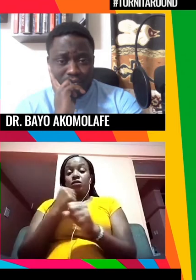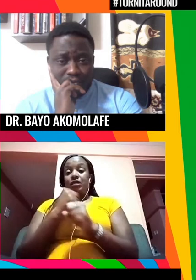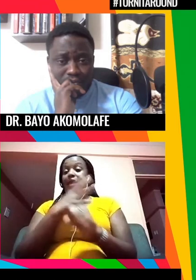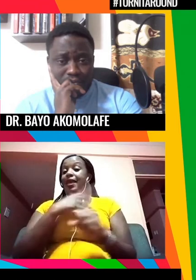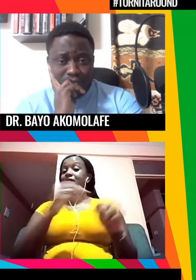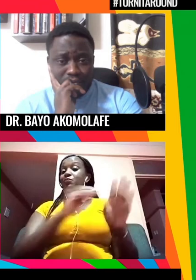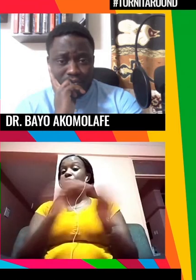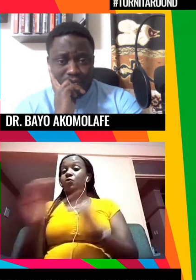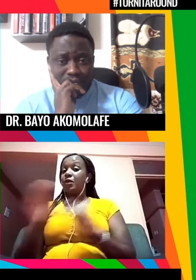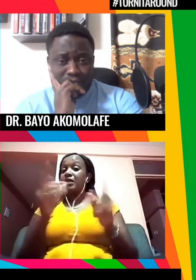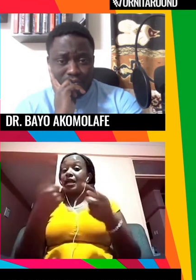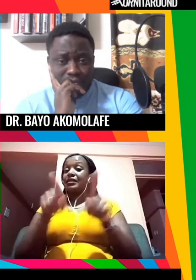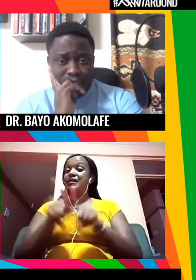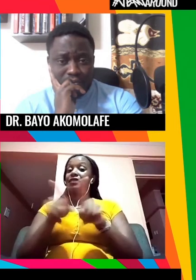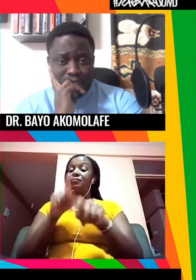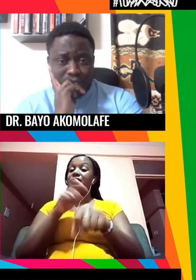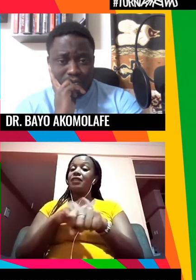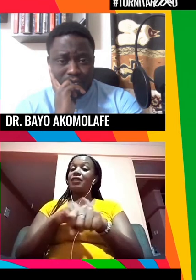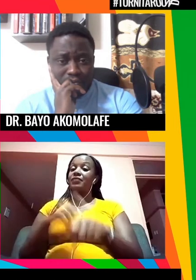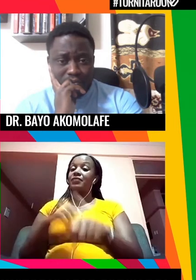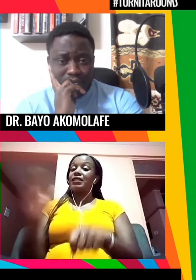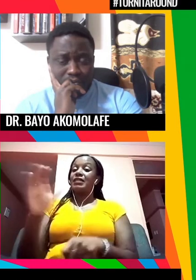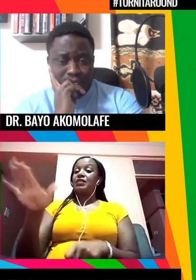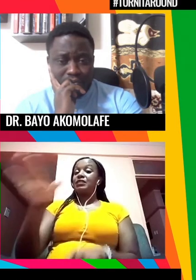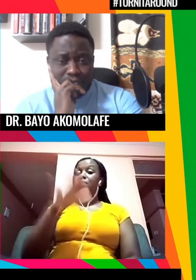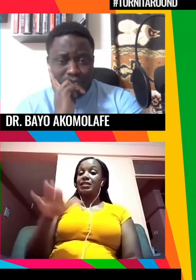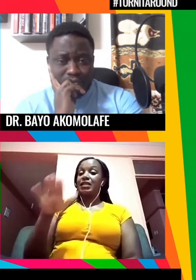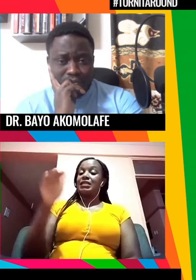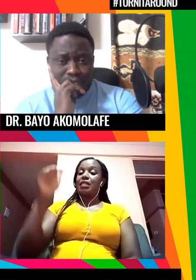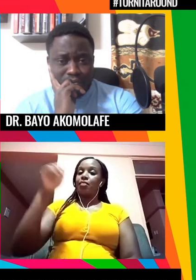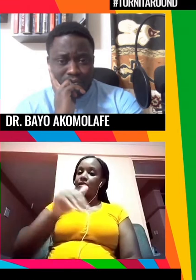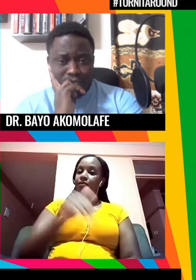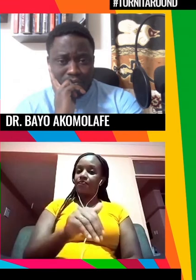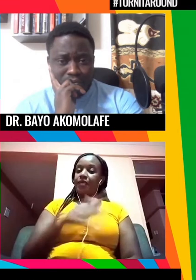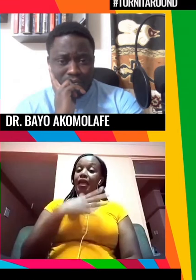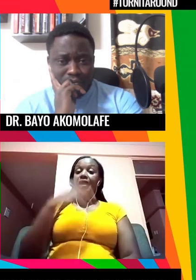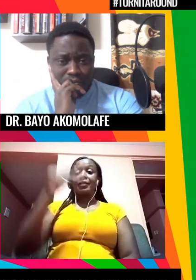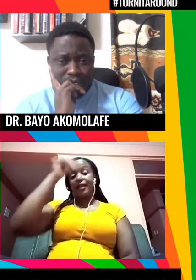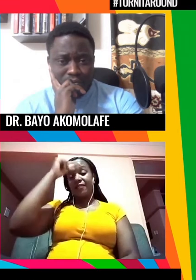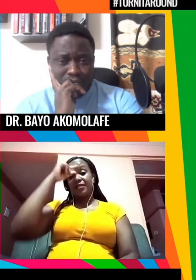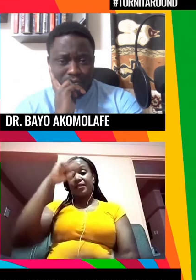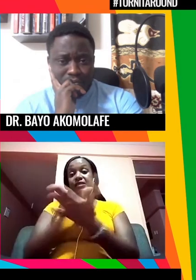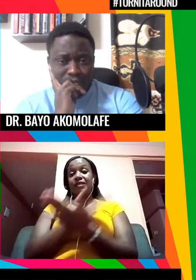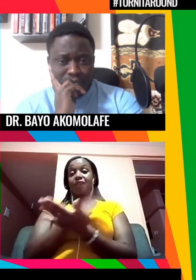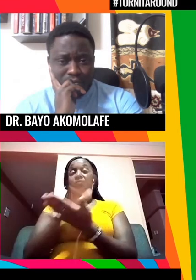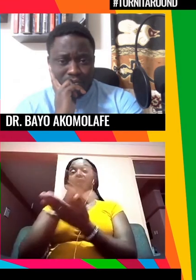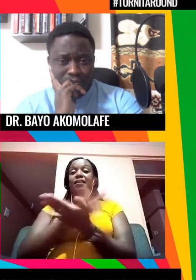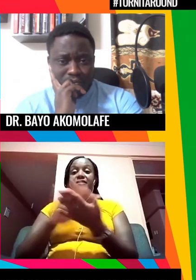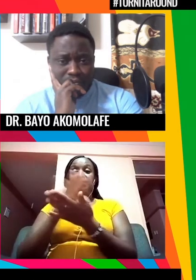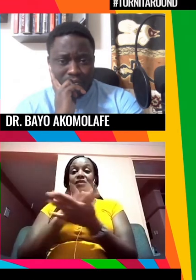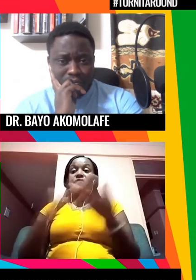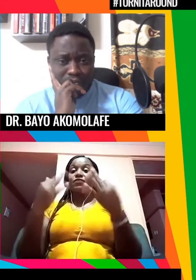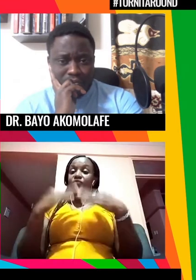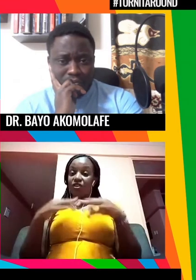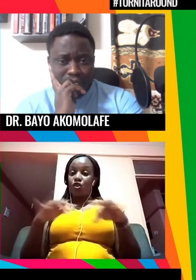y al mismo tiempo los espacios cívicos se empequeñecen y a veces los gobiernos están